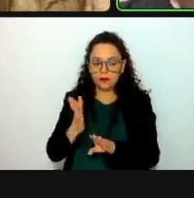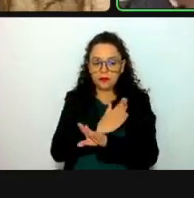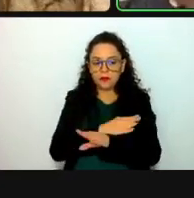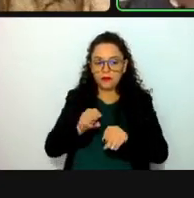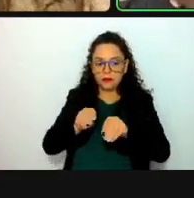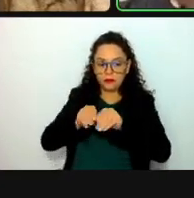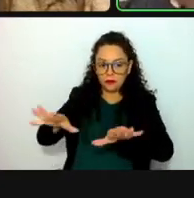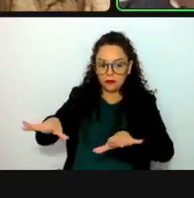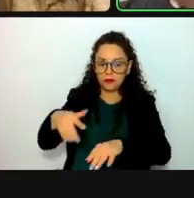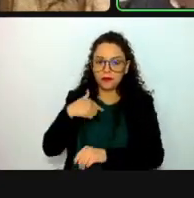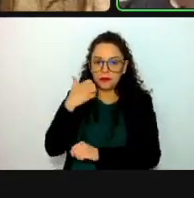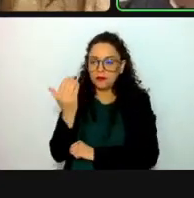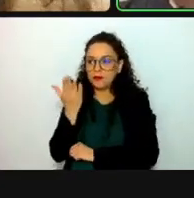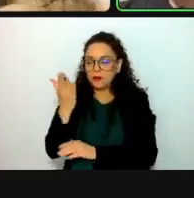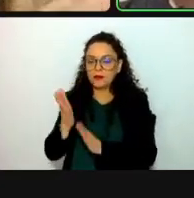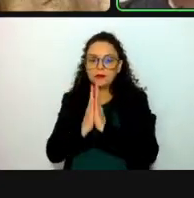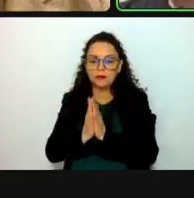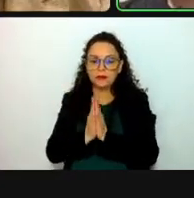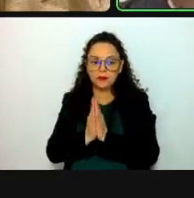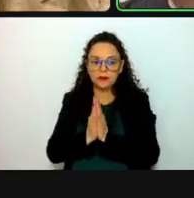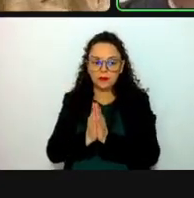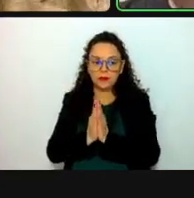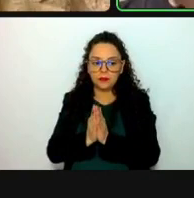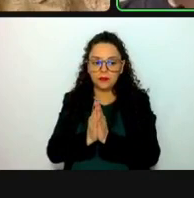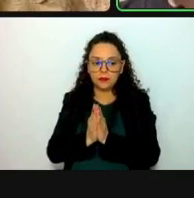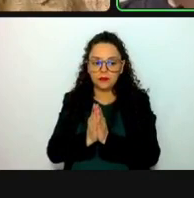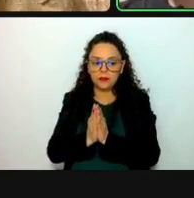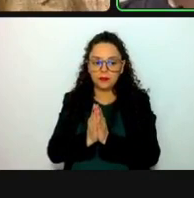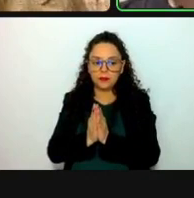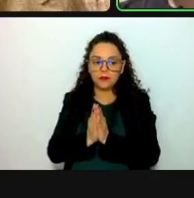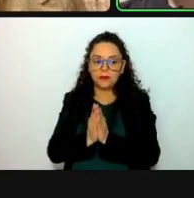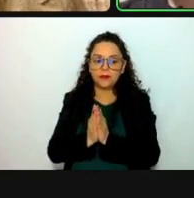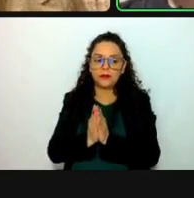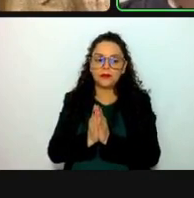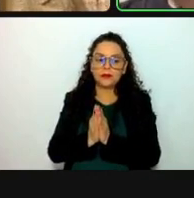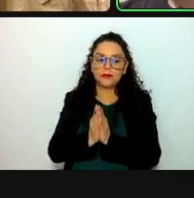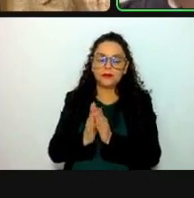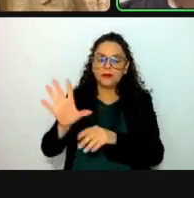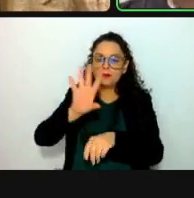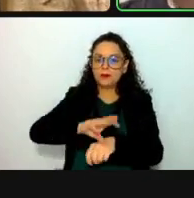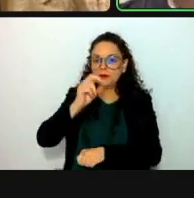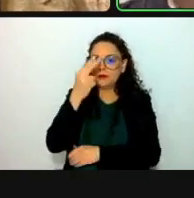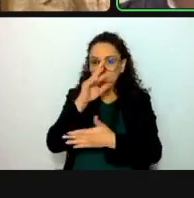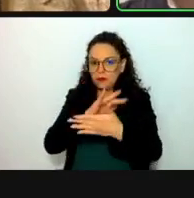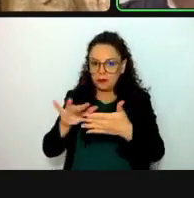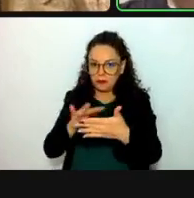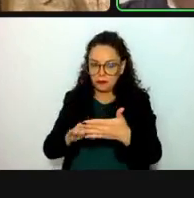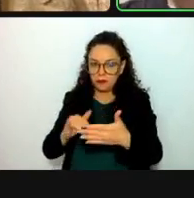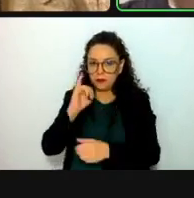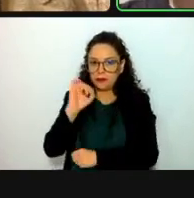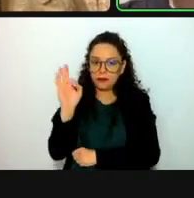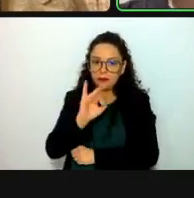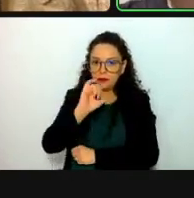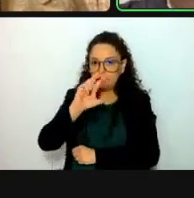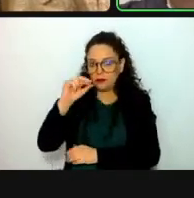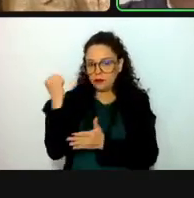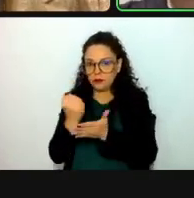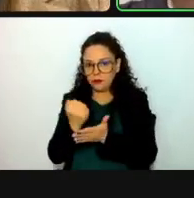solicito que se pueda obviar su lectura y proceder a su votación en un solo acto, si así lo determina el pleno.